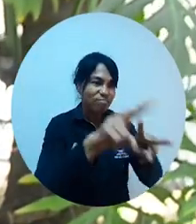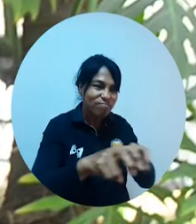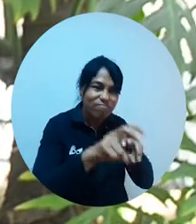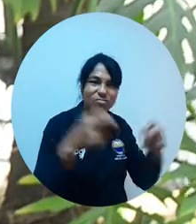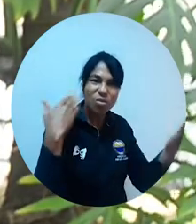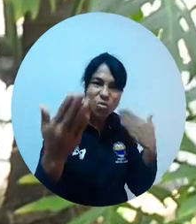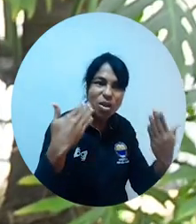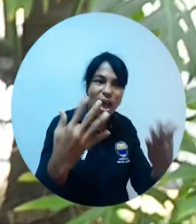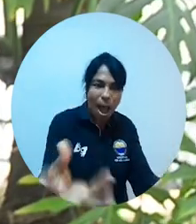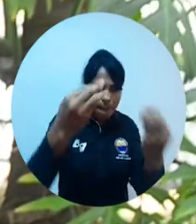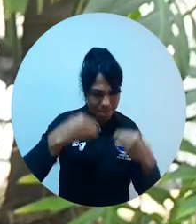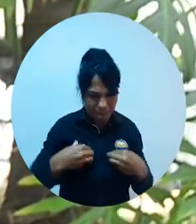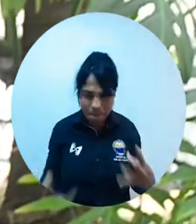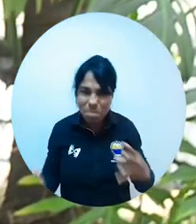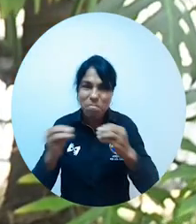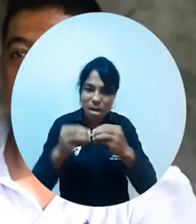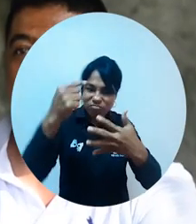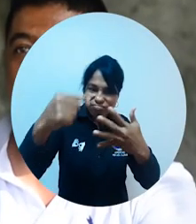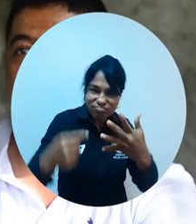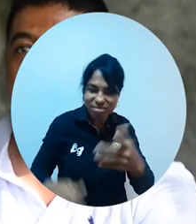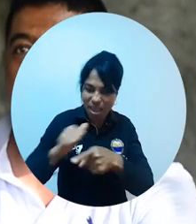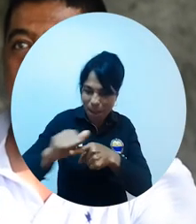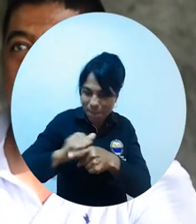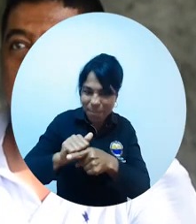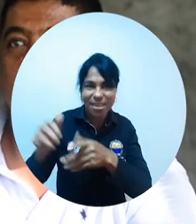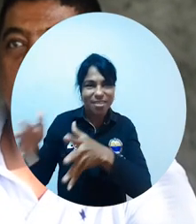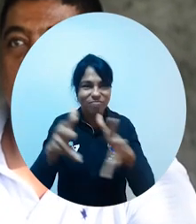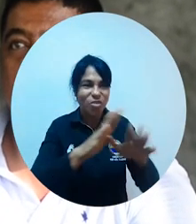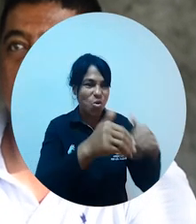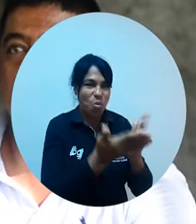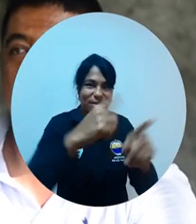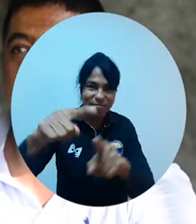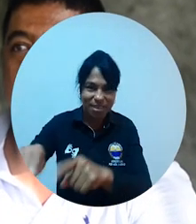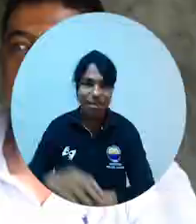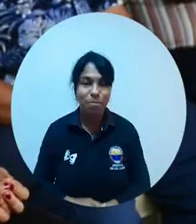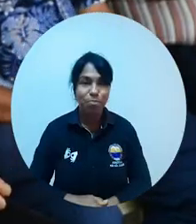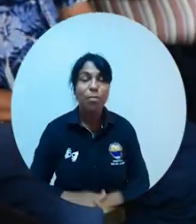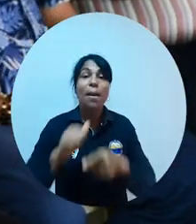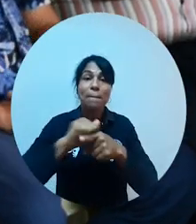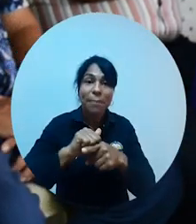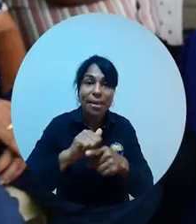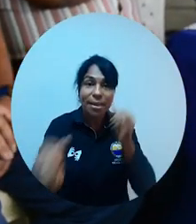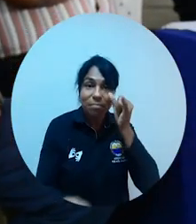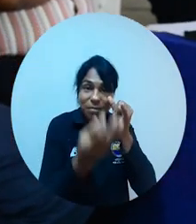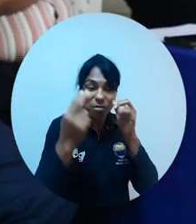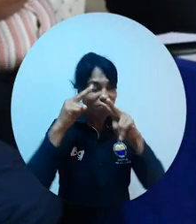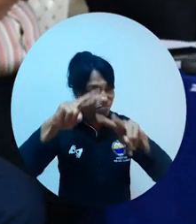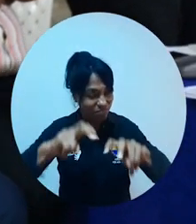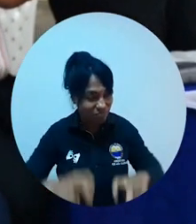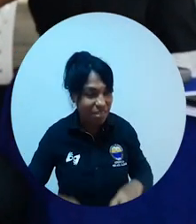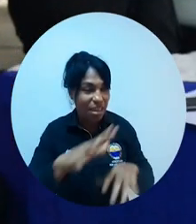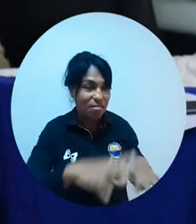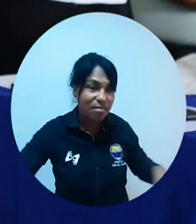permitir a ellos tener unos valores agregados a la práctica educativa en las escuelas. La práctica pedagógica investigativa